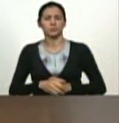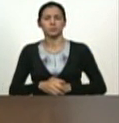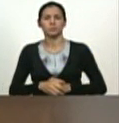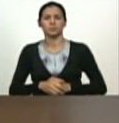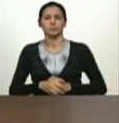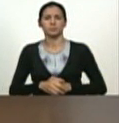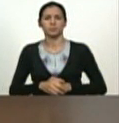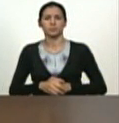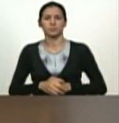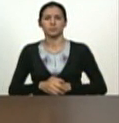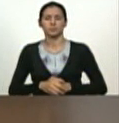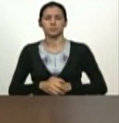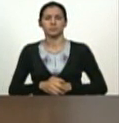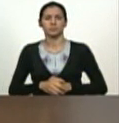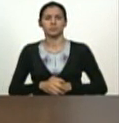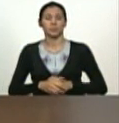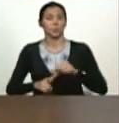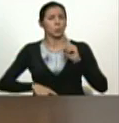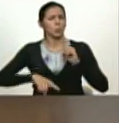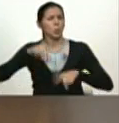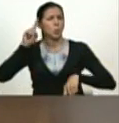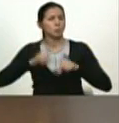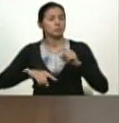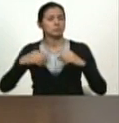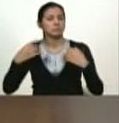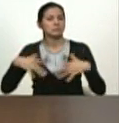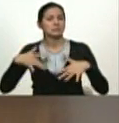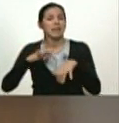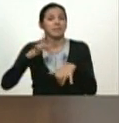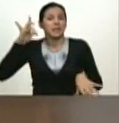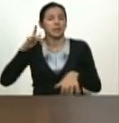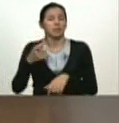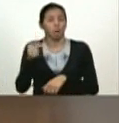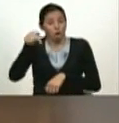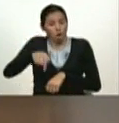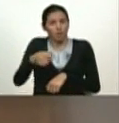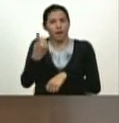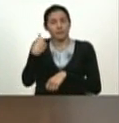Hoy han sucedido cosas graves en la Asamblea Nacional, ayer también.